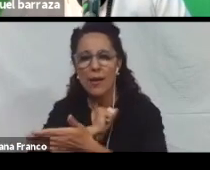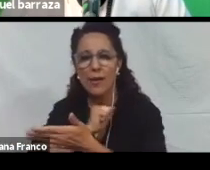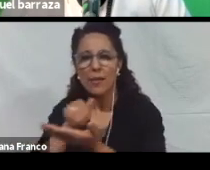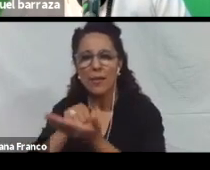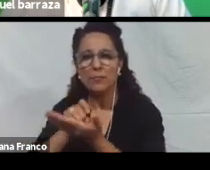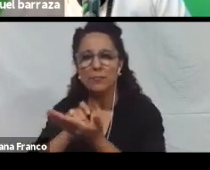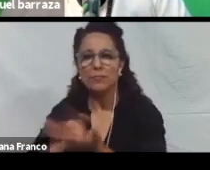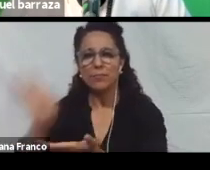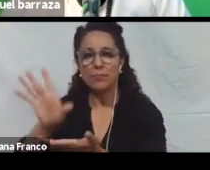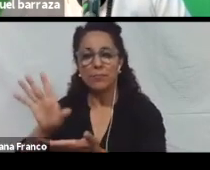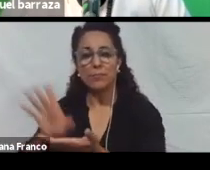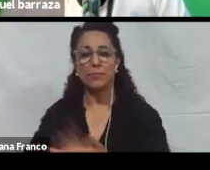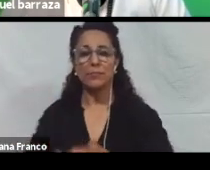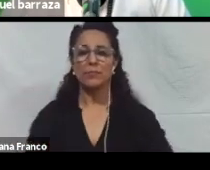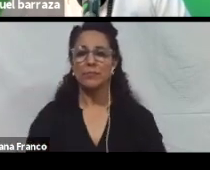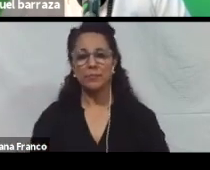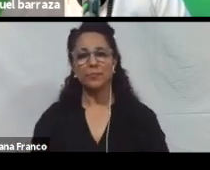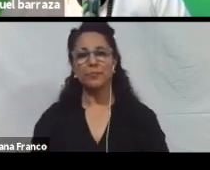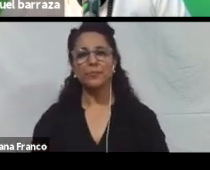que lo puedas hacer por conjuntos.